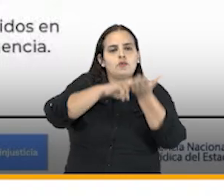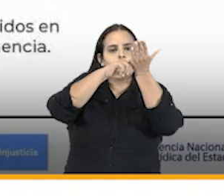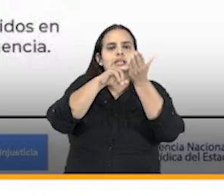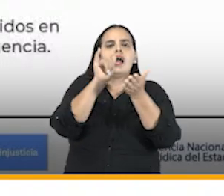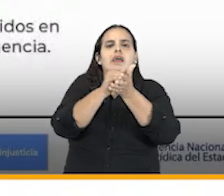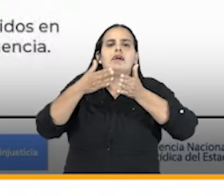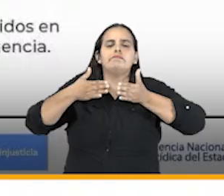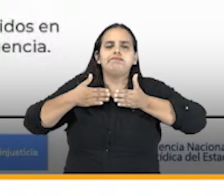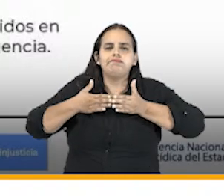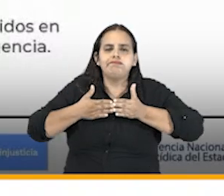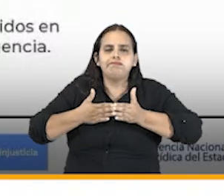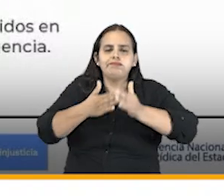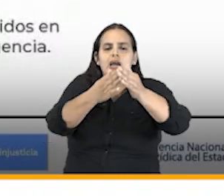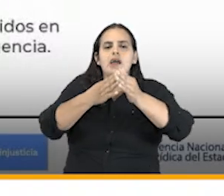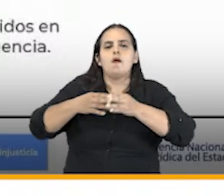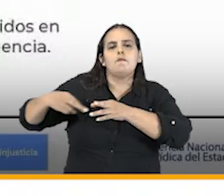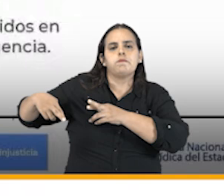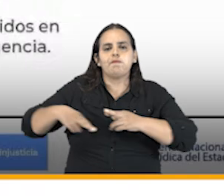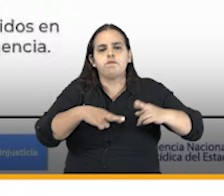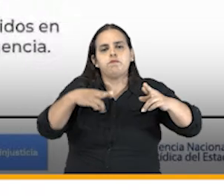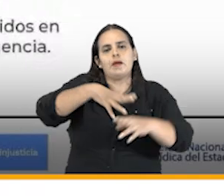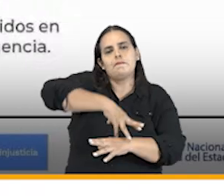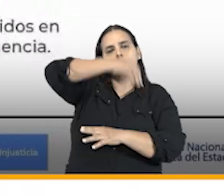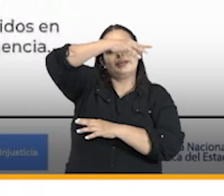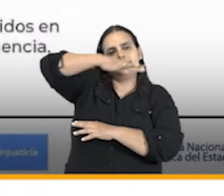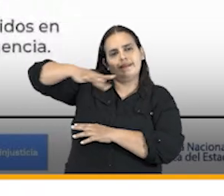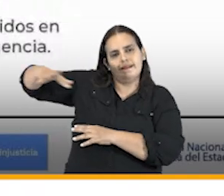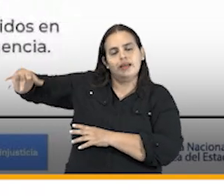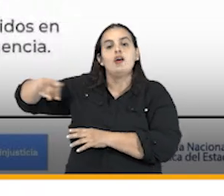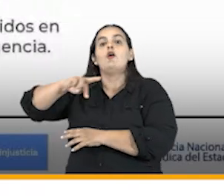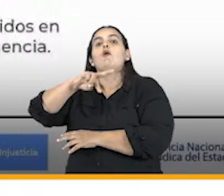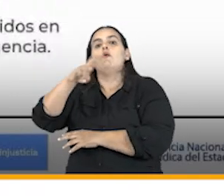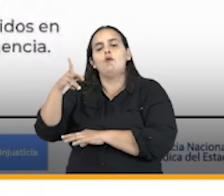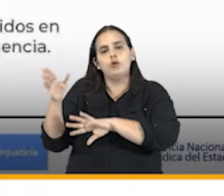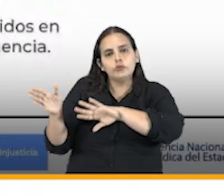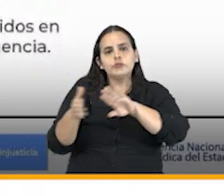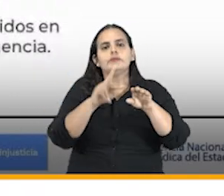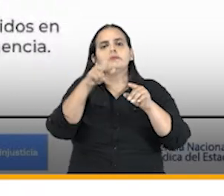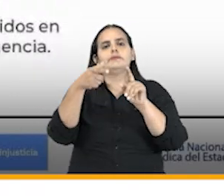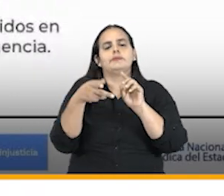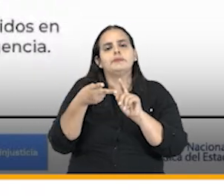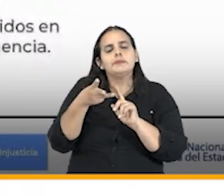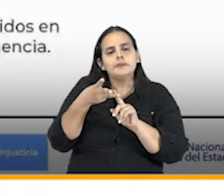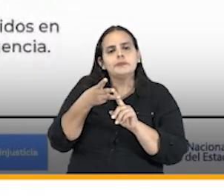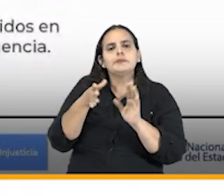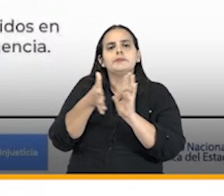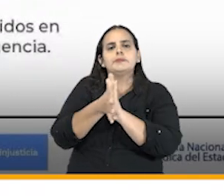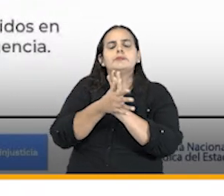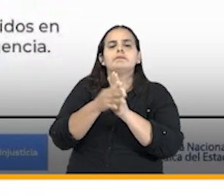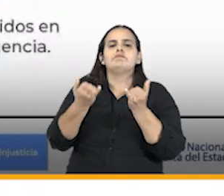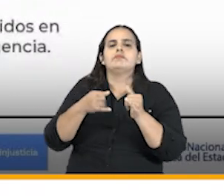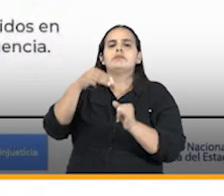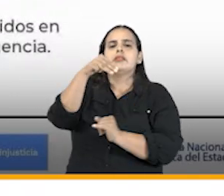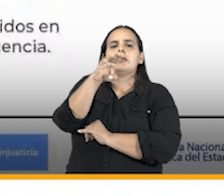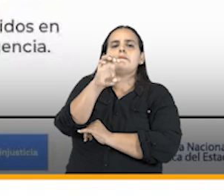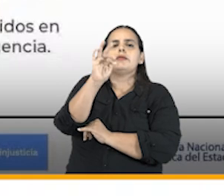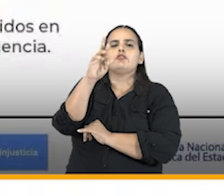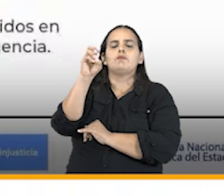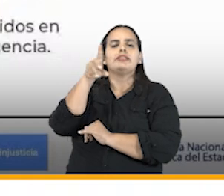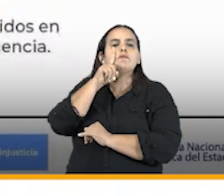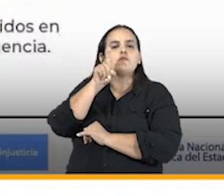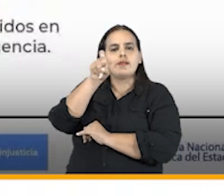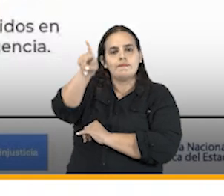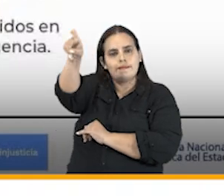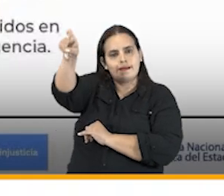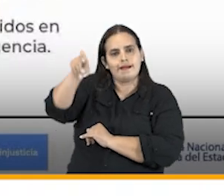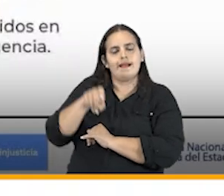navegabilidad del río Magdalena otro pleito derivado de la concesión de lo que se llama la zona metropolitana de Bucaramanga